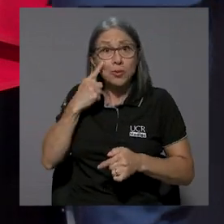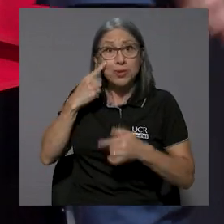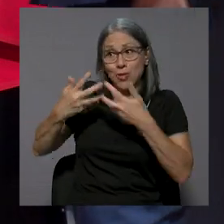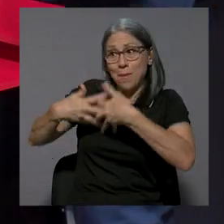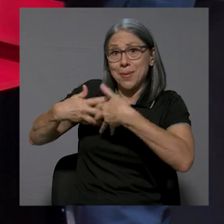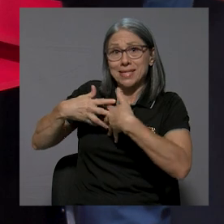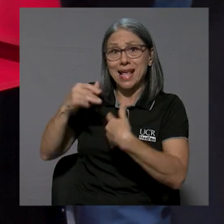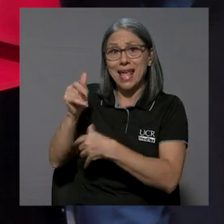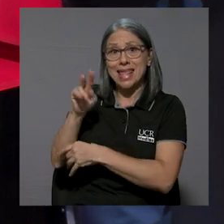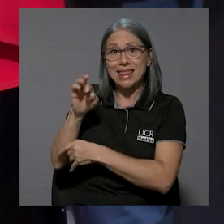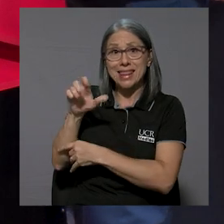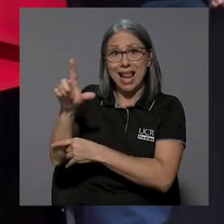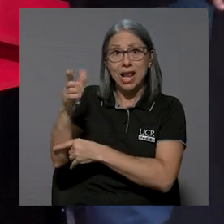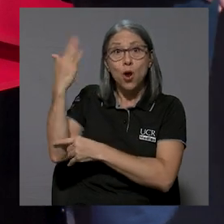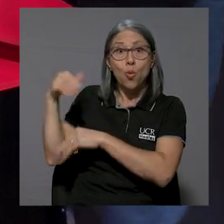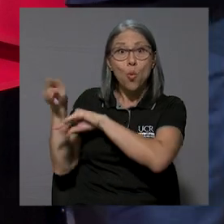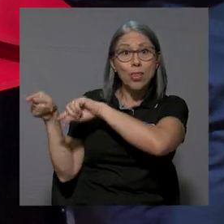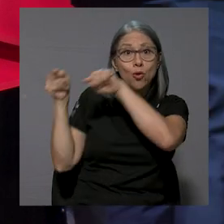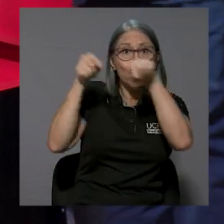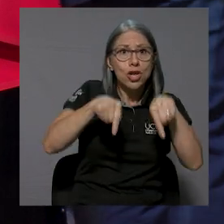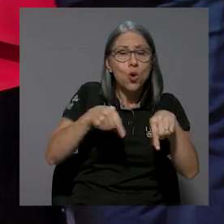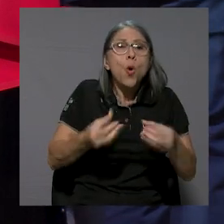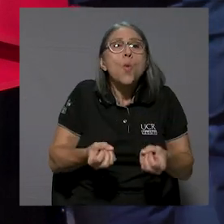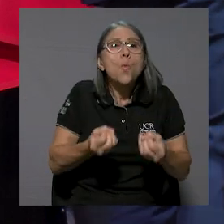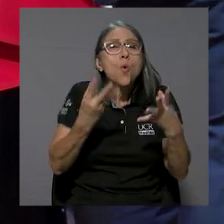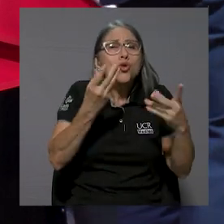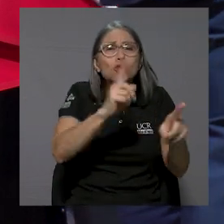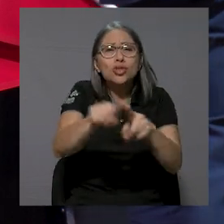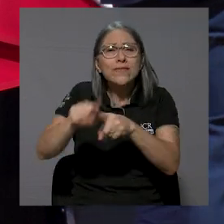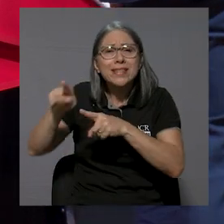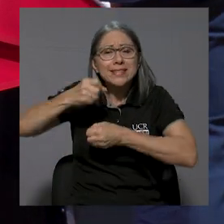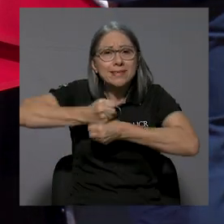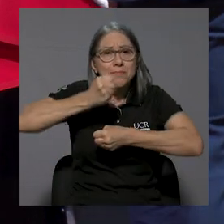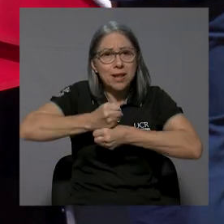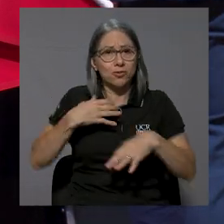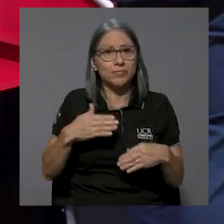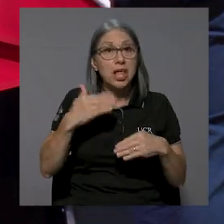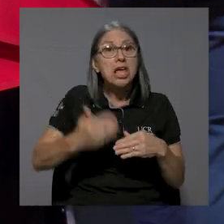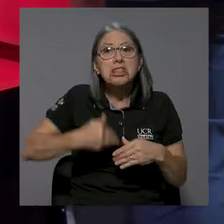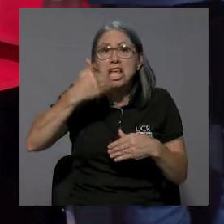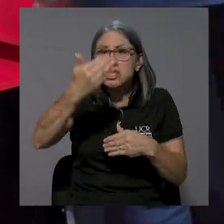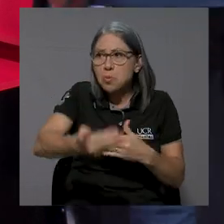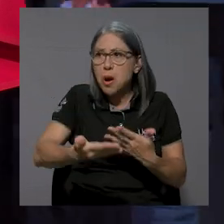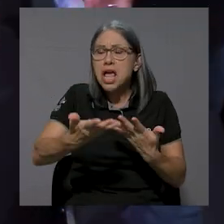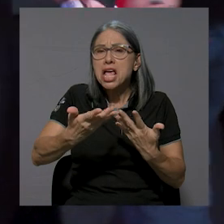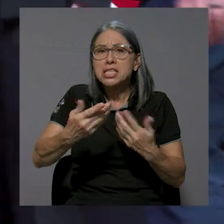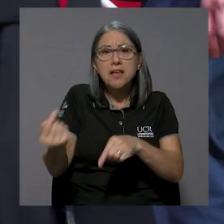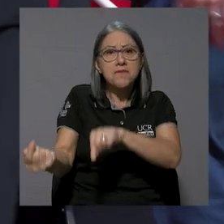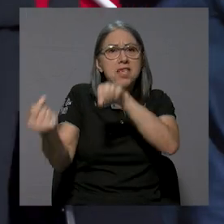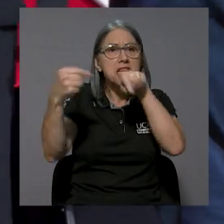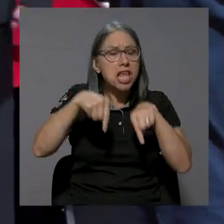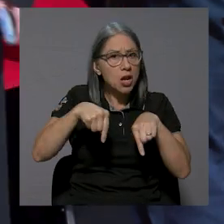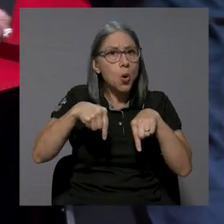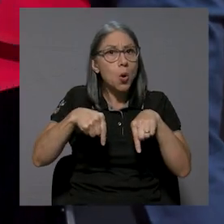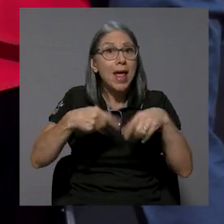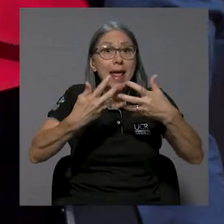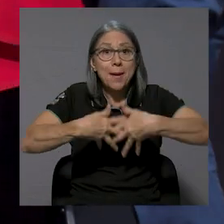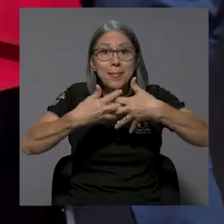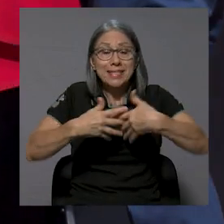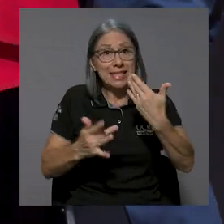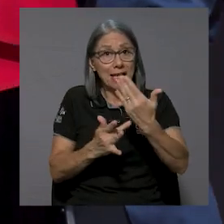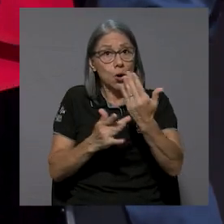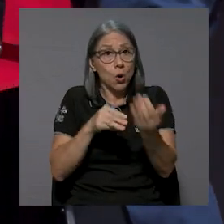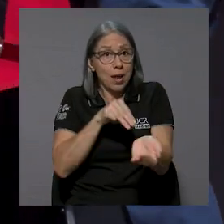Intel cuando vino generó muchísimos empleos directos e indirectos. Después de eso vino las compañías de tecnología